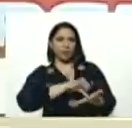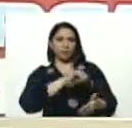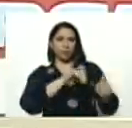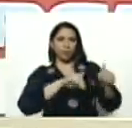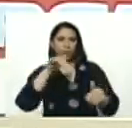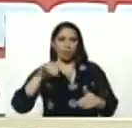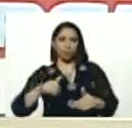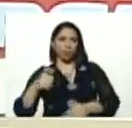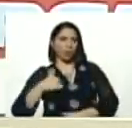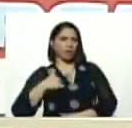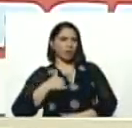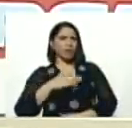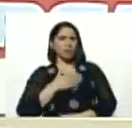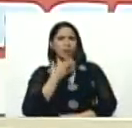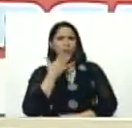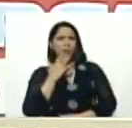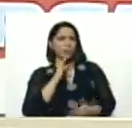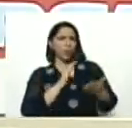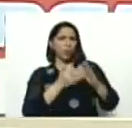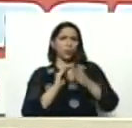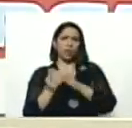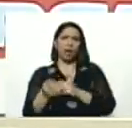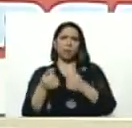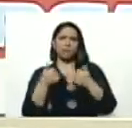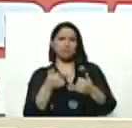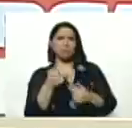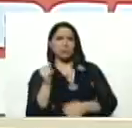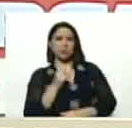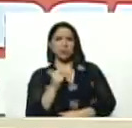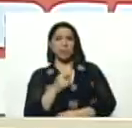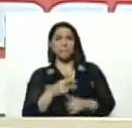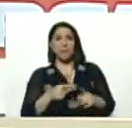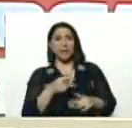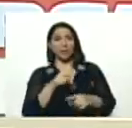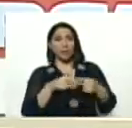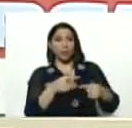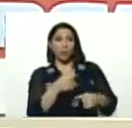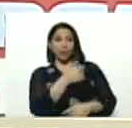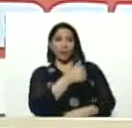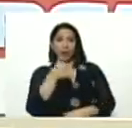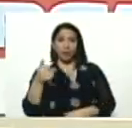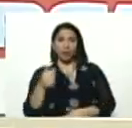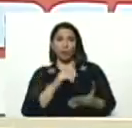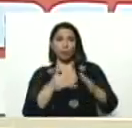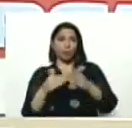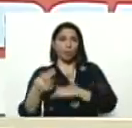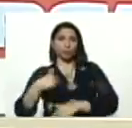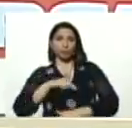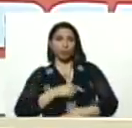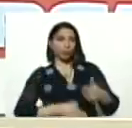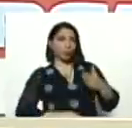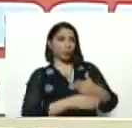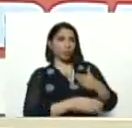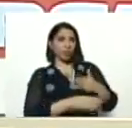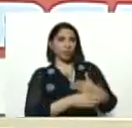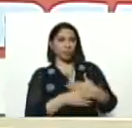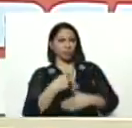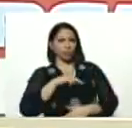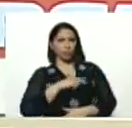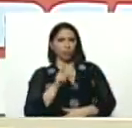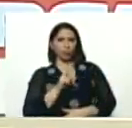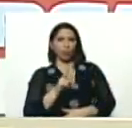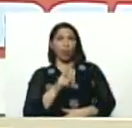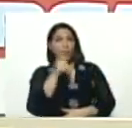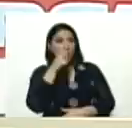cualquiera puede, de nada, bueno, las comunidades, y luego, en cada comunidad, nosotros hemos ido, nosotros no, el